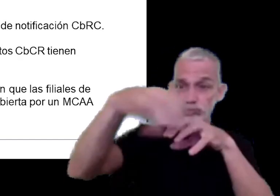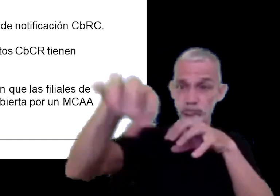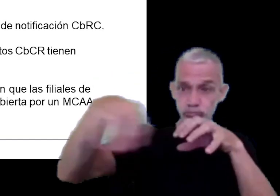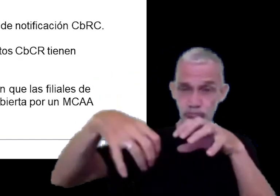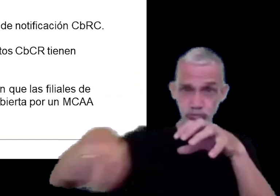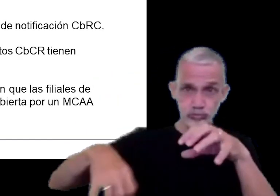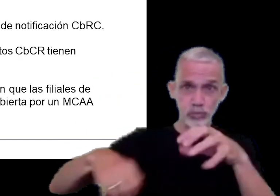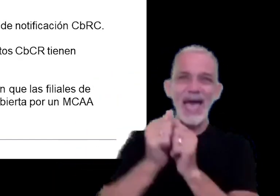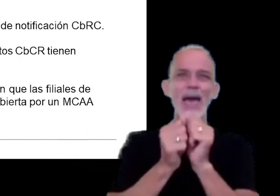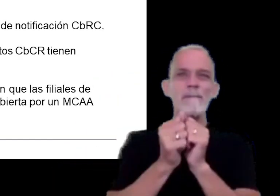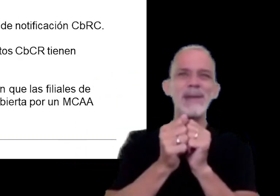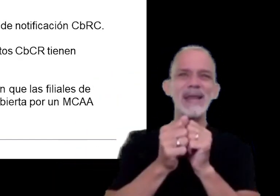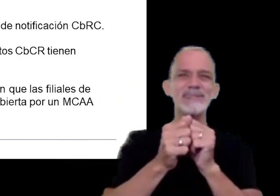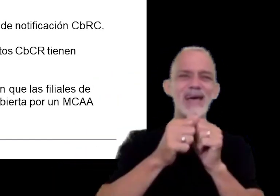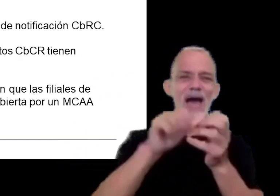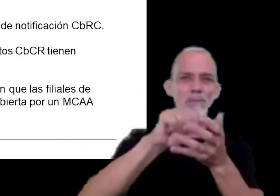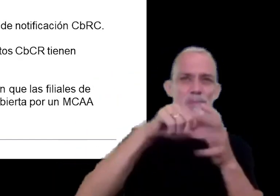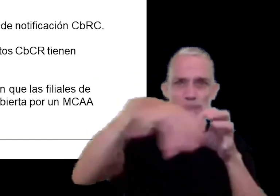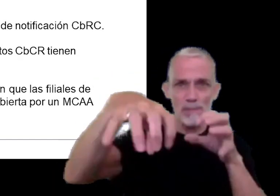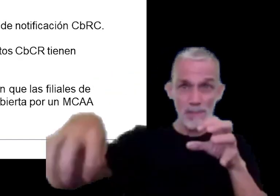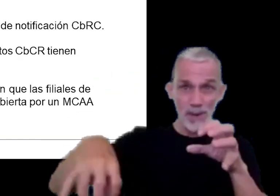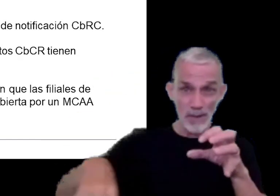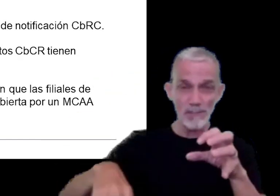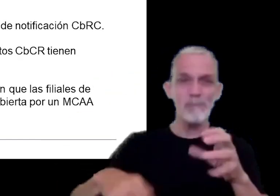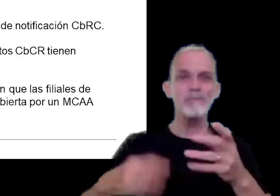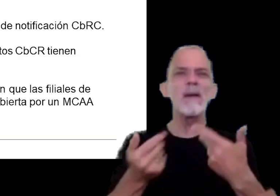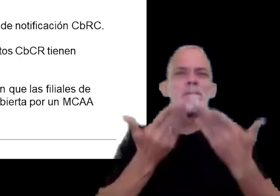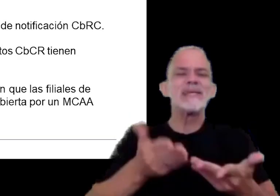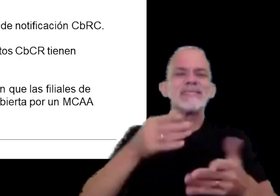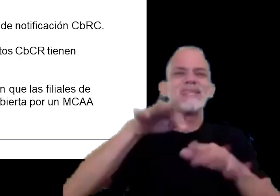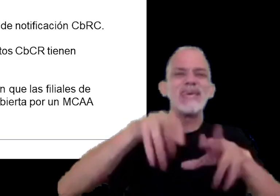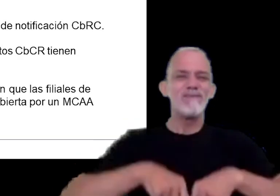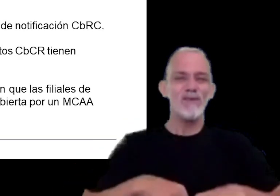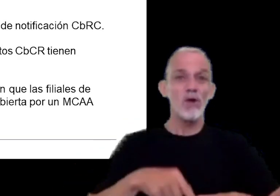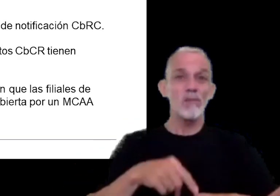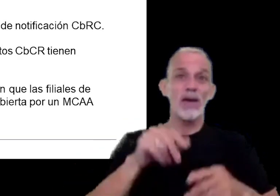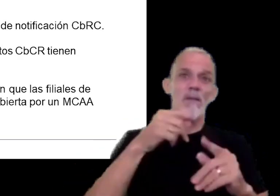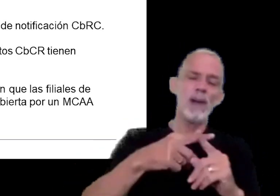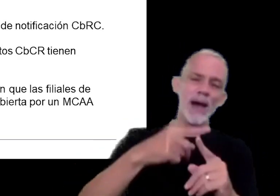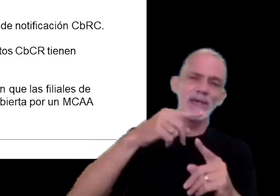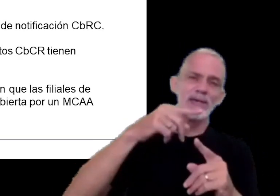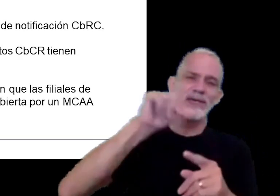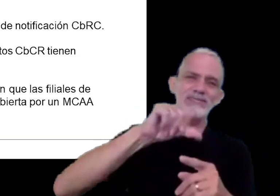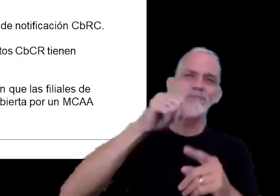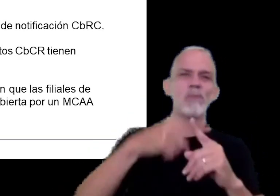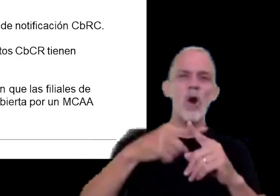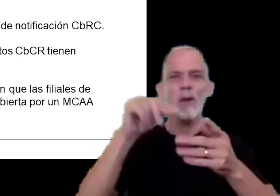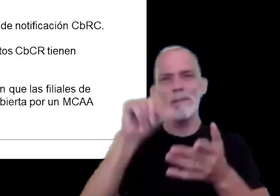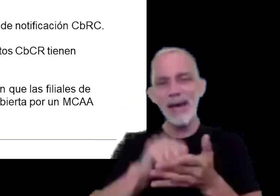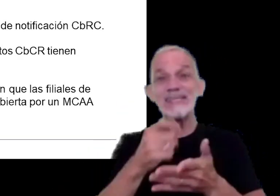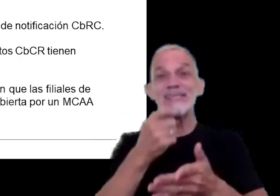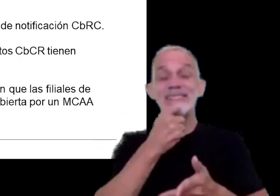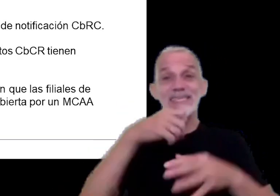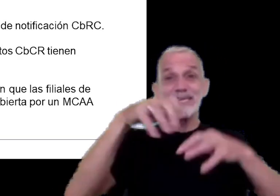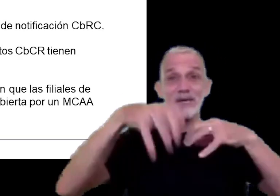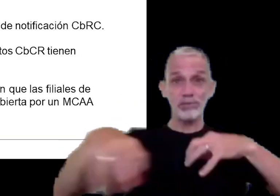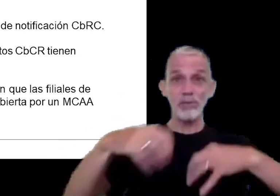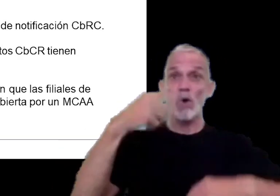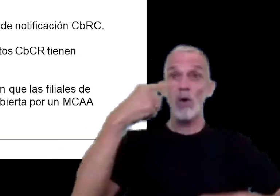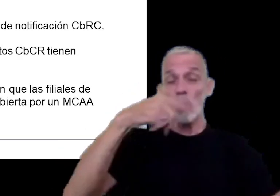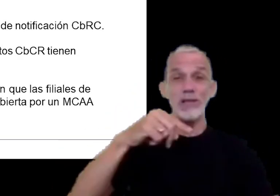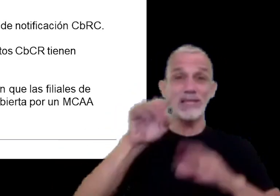una empresa multinacional presente en el informe país por país si la jurisdicción donde está su última entidad